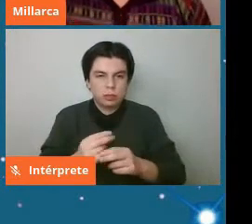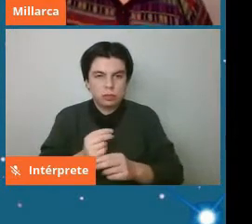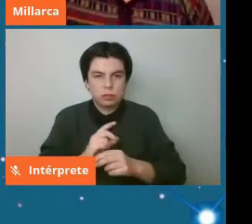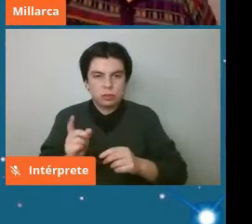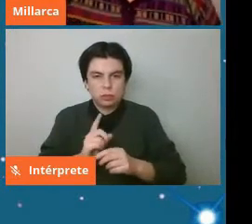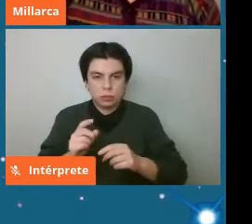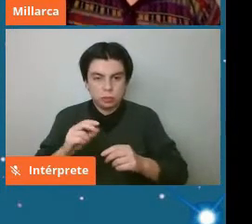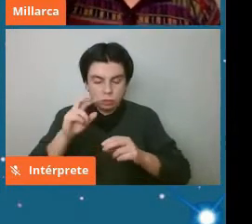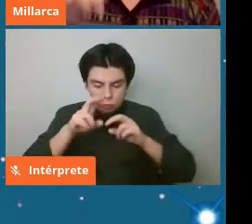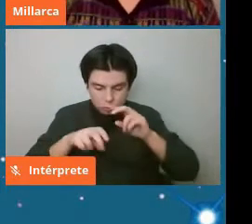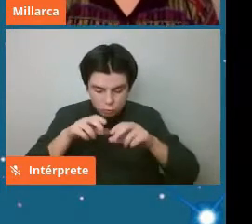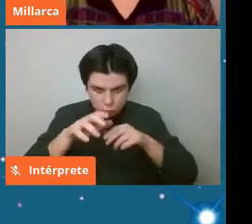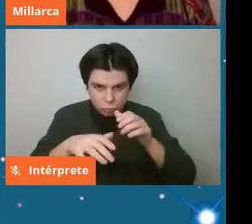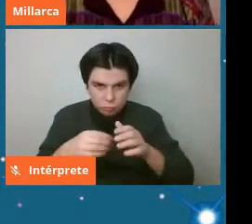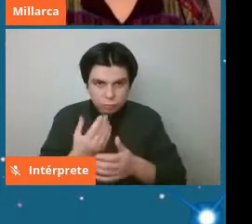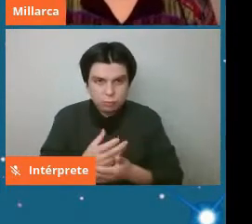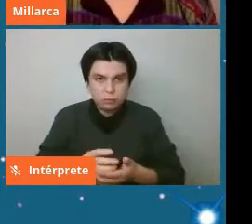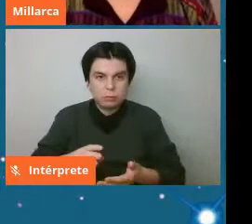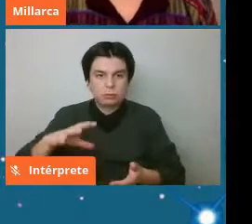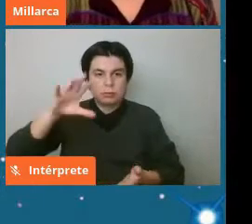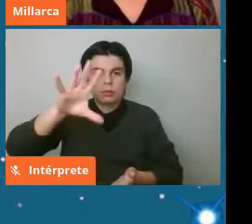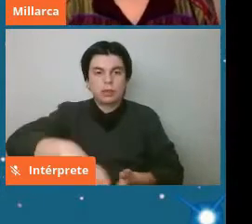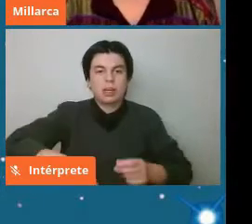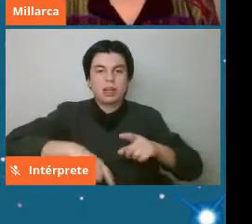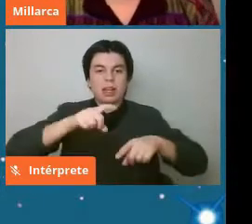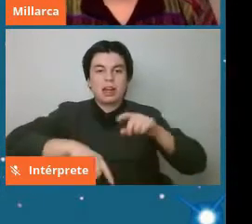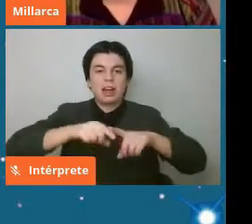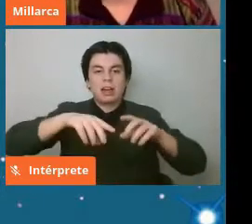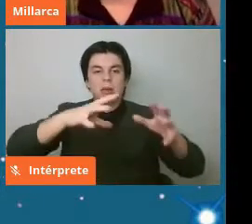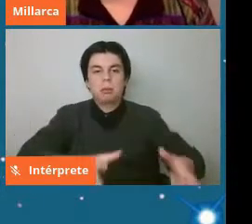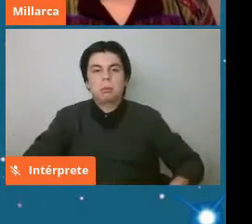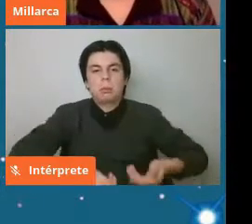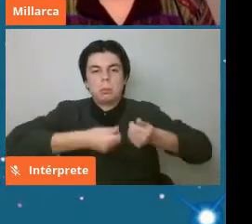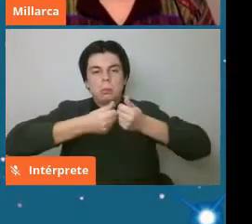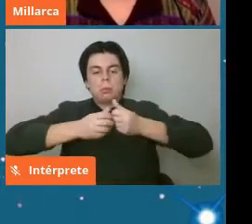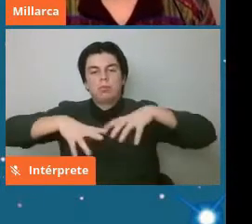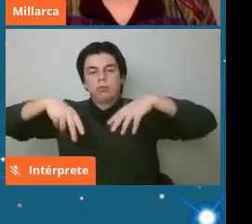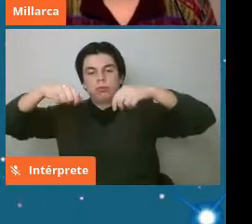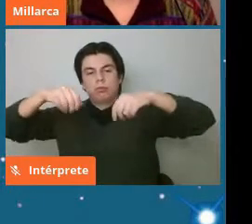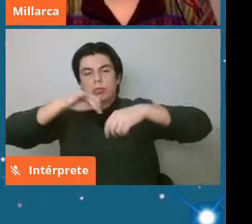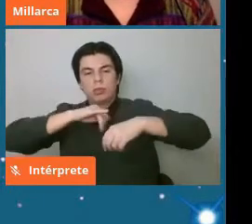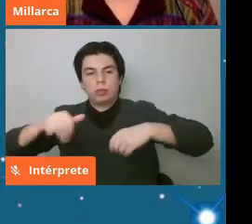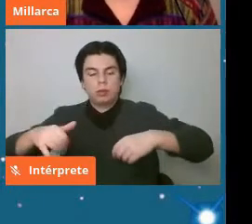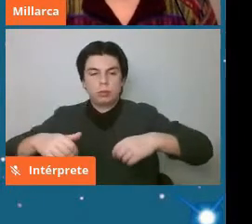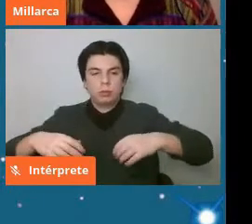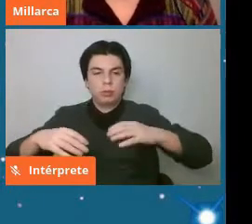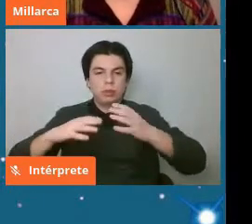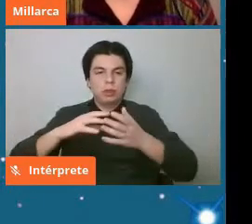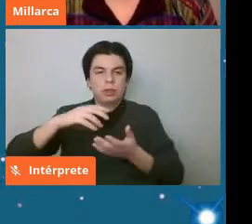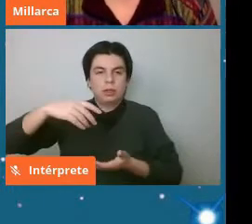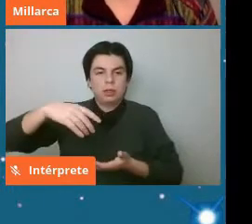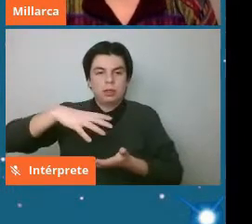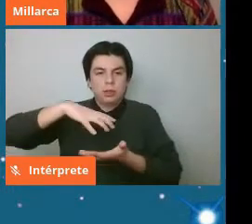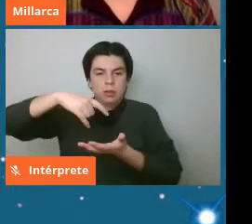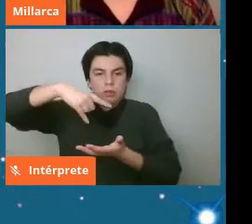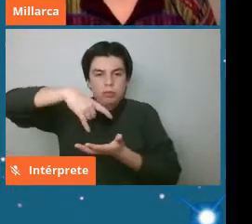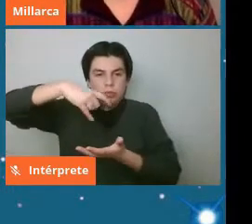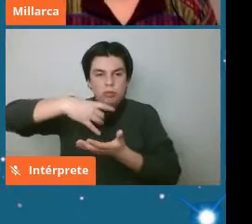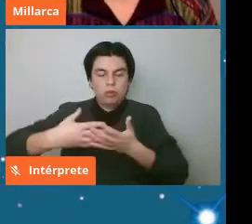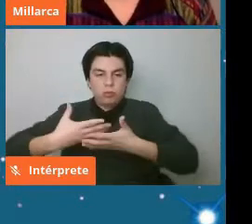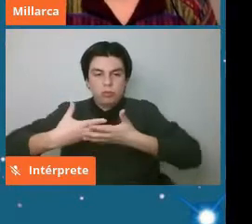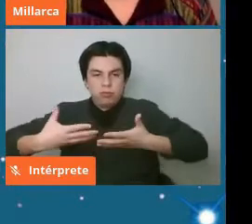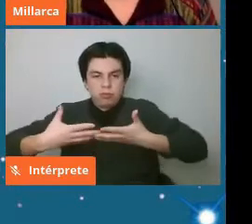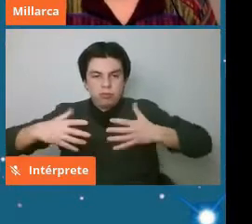micrometeoritos ahí sino que sacamos muestras de arena que después pasamos por un separador magnético después por tamices